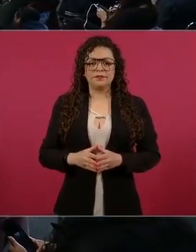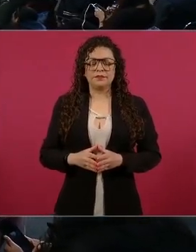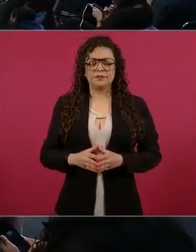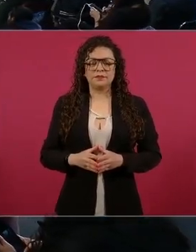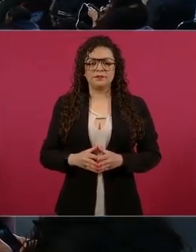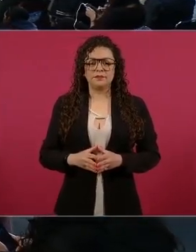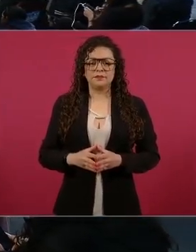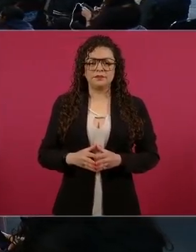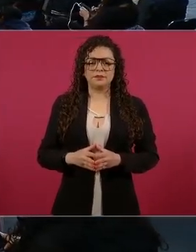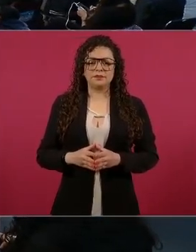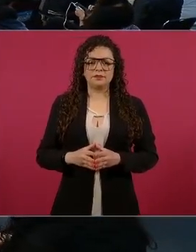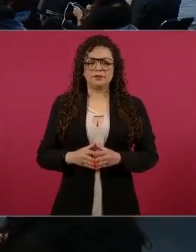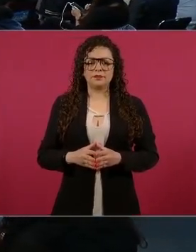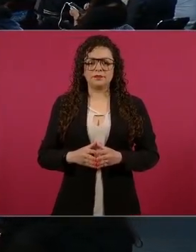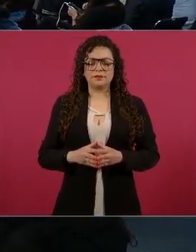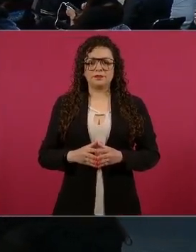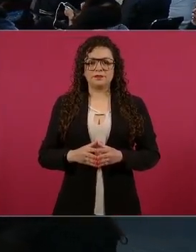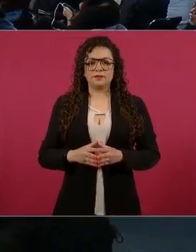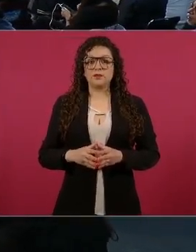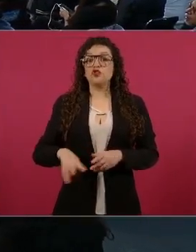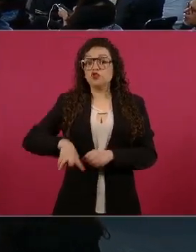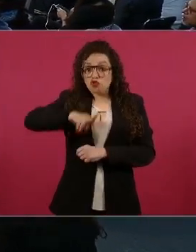realidad, o sea,